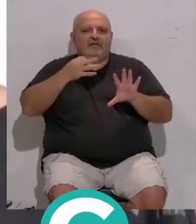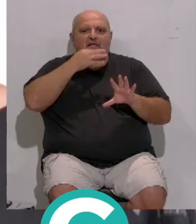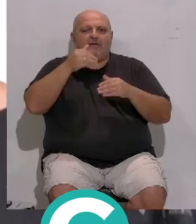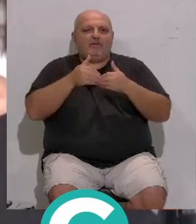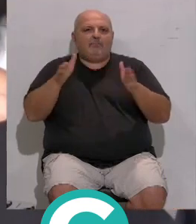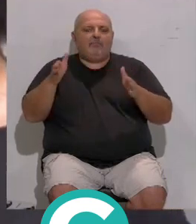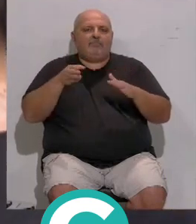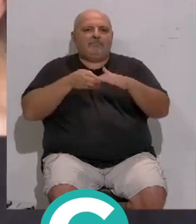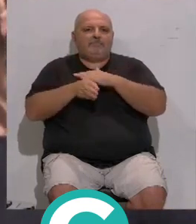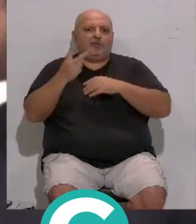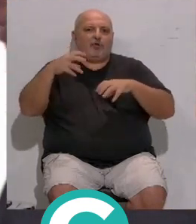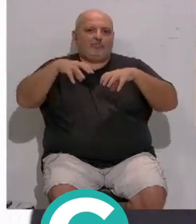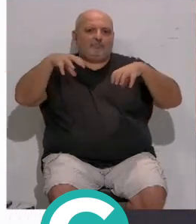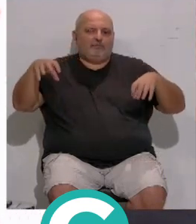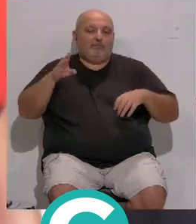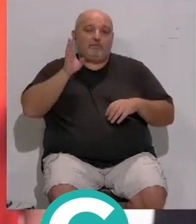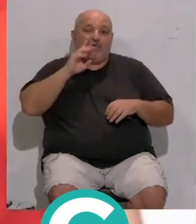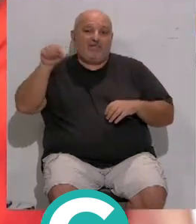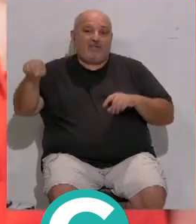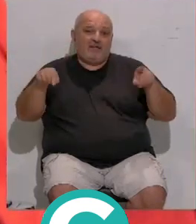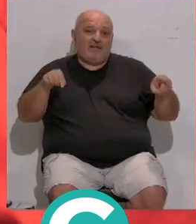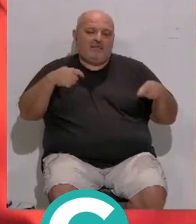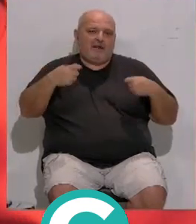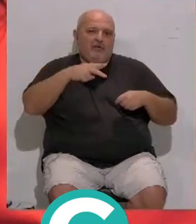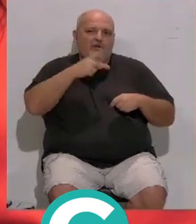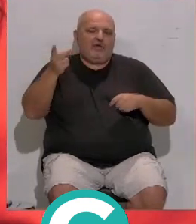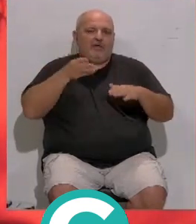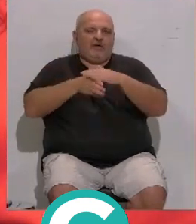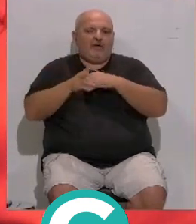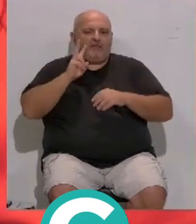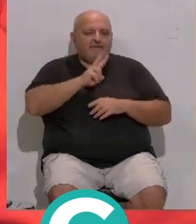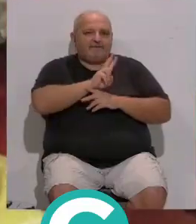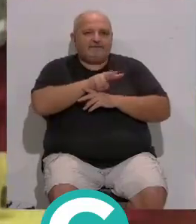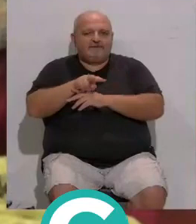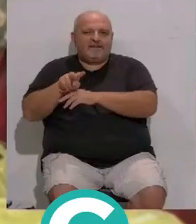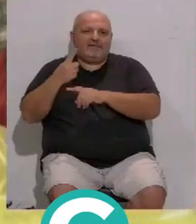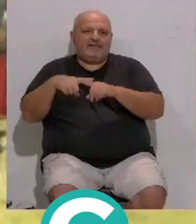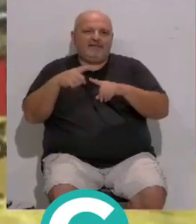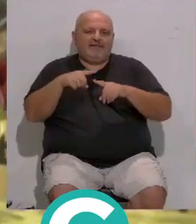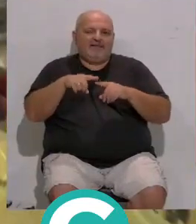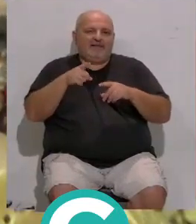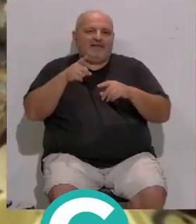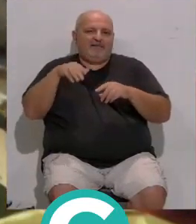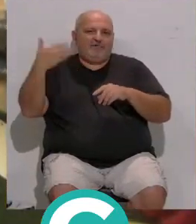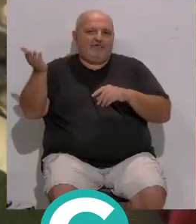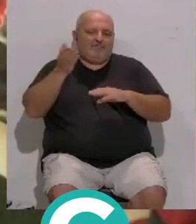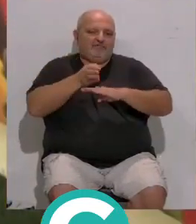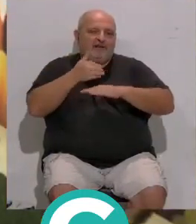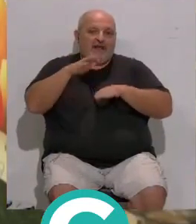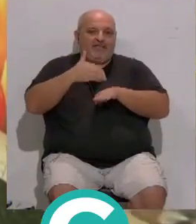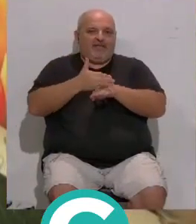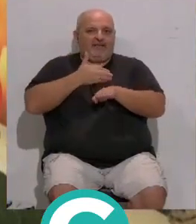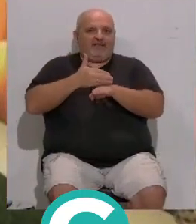se abrirán las puertas... ...de los dos mercados el próximo lunes... ...para poder disfrutar de la veintena de puestos... ...en intramuros y extramuros